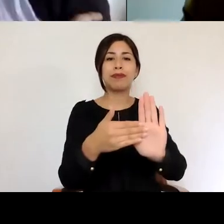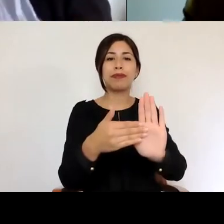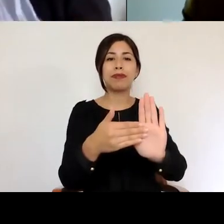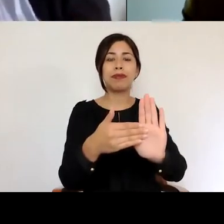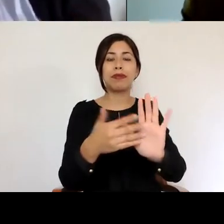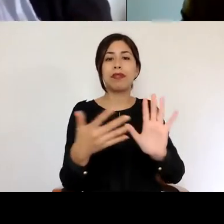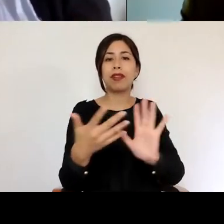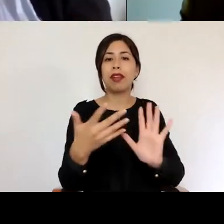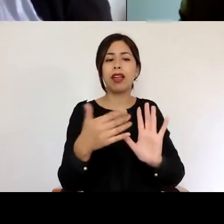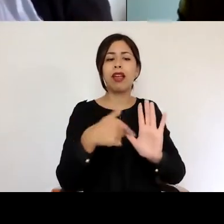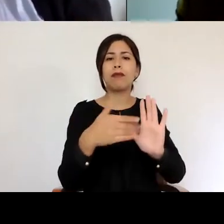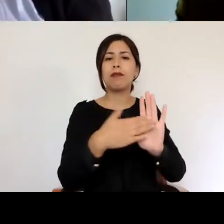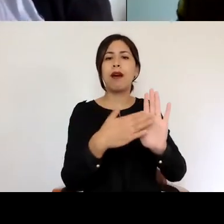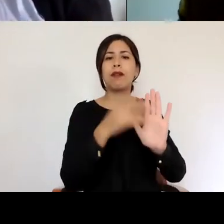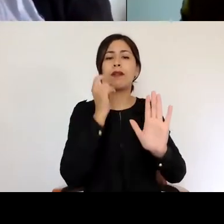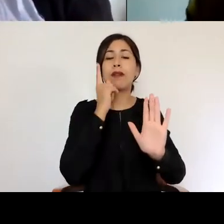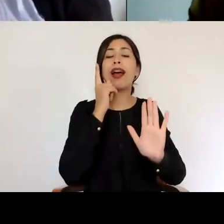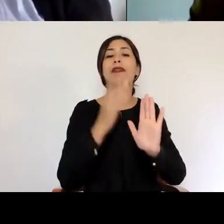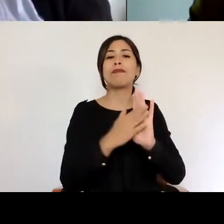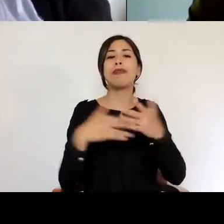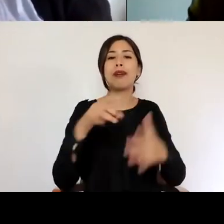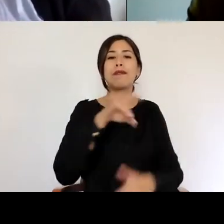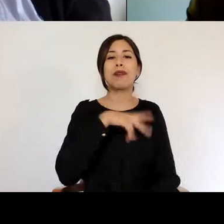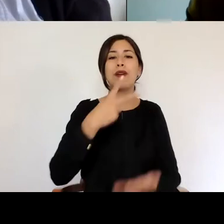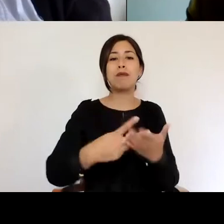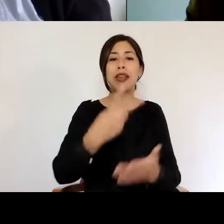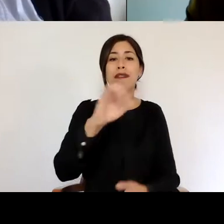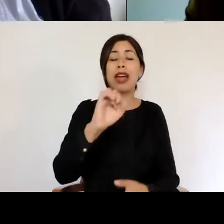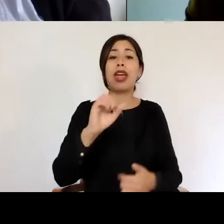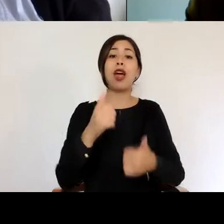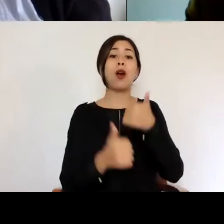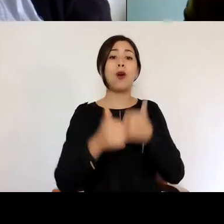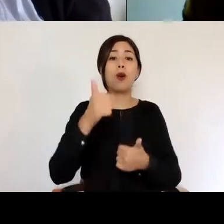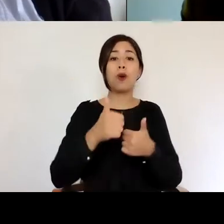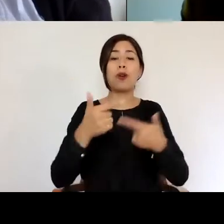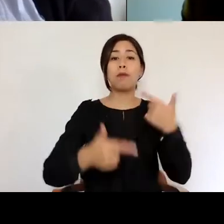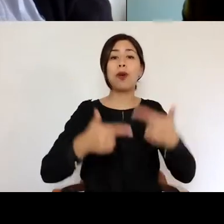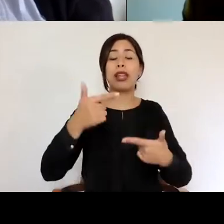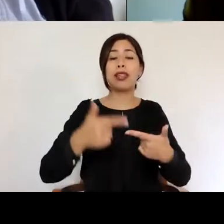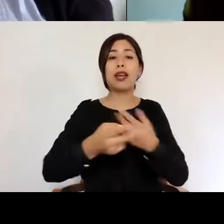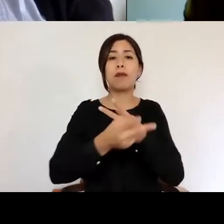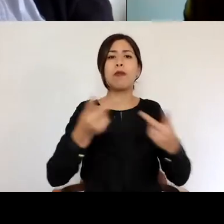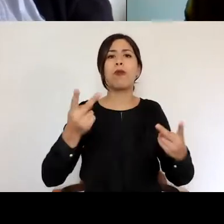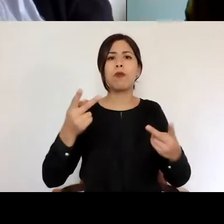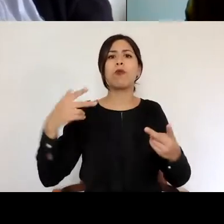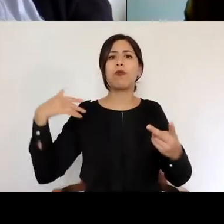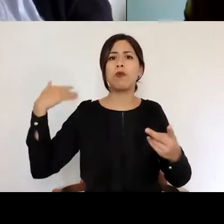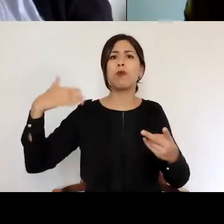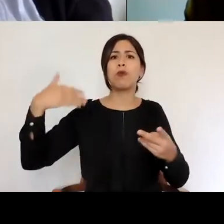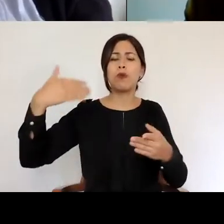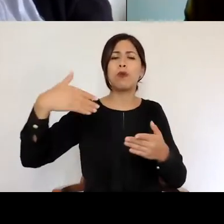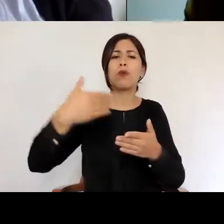Chile 2020, correspondiente al concurso de políticas públicas que cumple ya, como Ignacio ha dicho, 15 años,